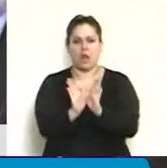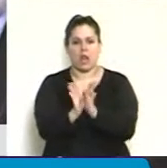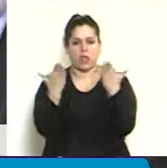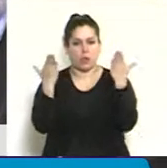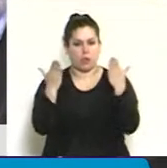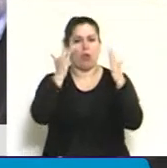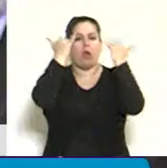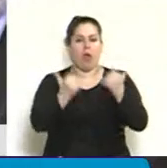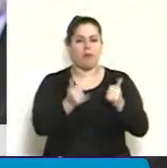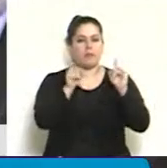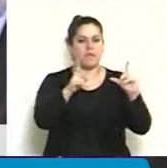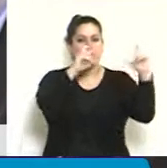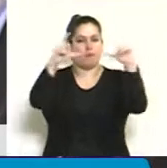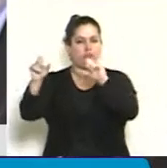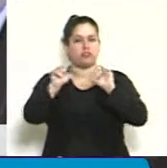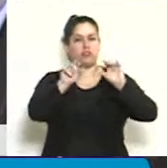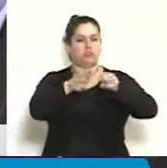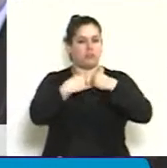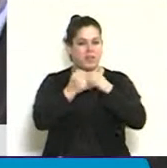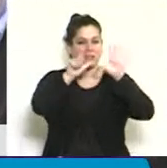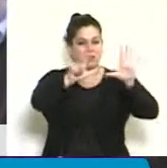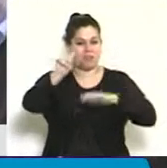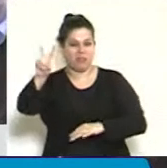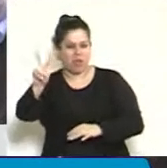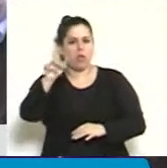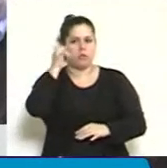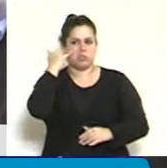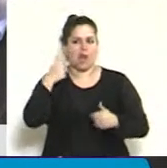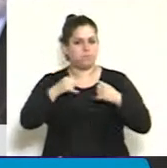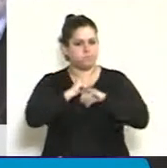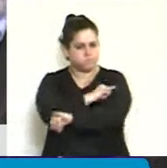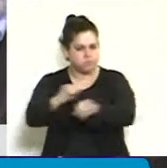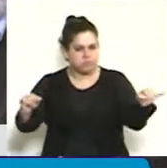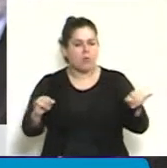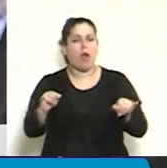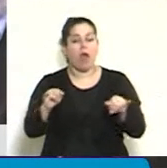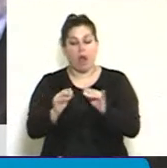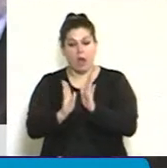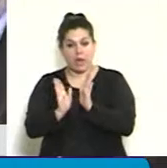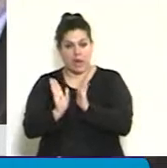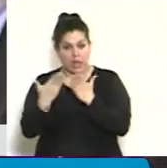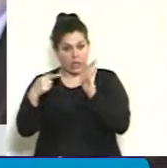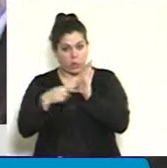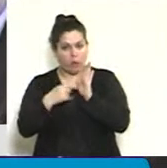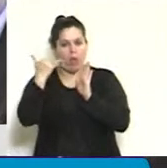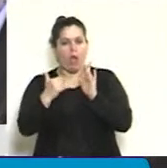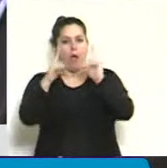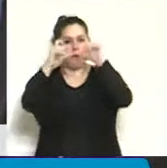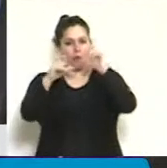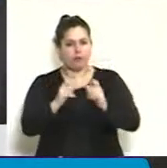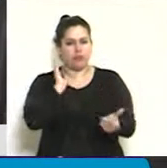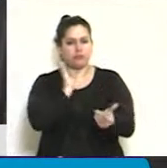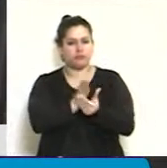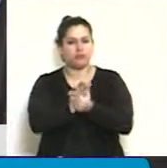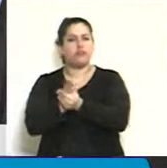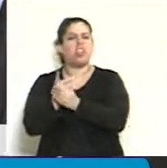fotos inéditas de aquellos días que fueron anticipadas. Y se trata de un libro de fotos que provienen del archivo